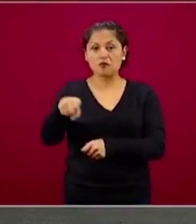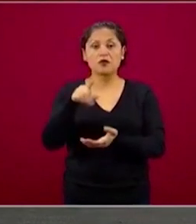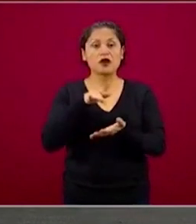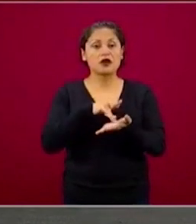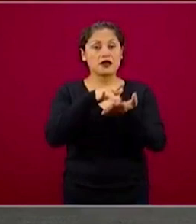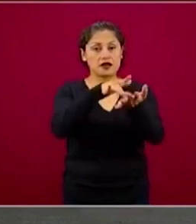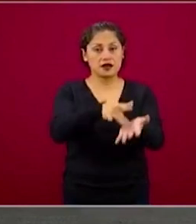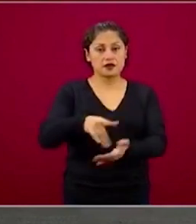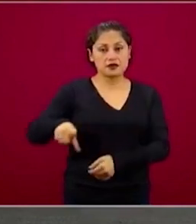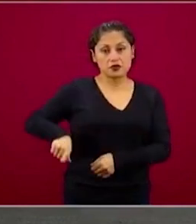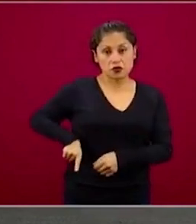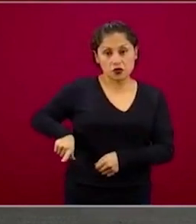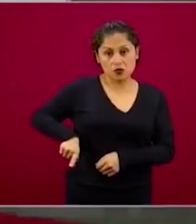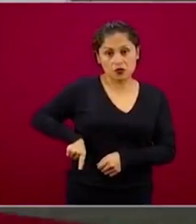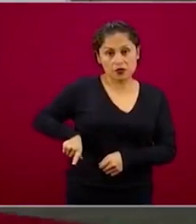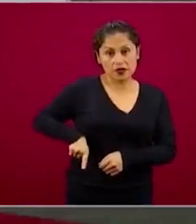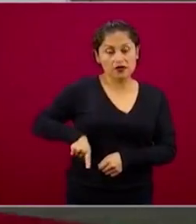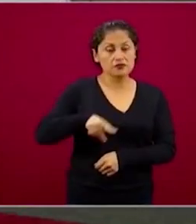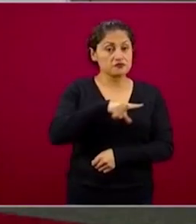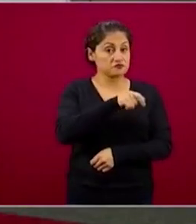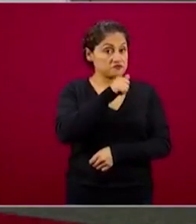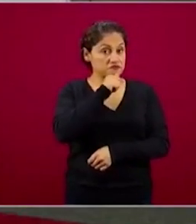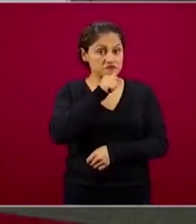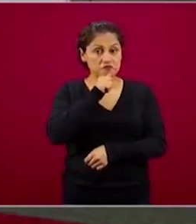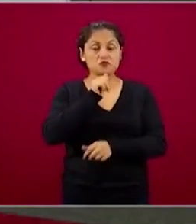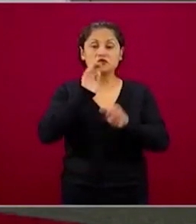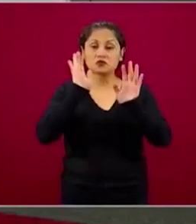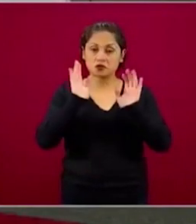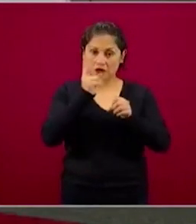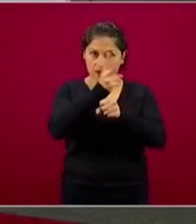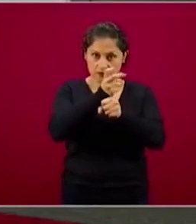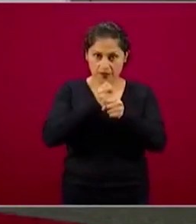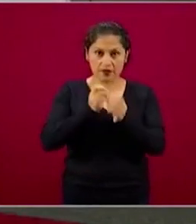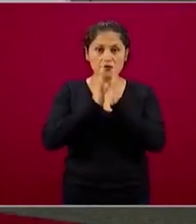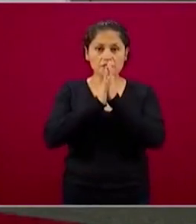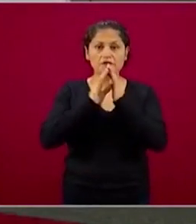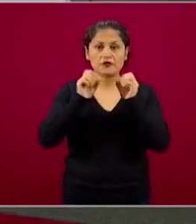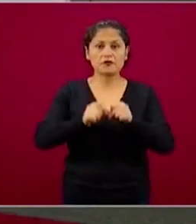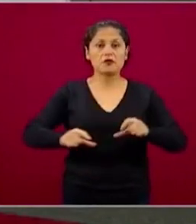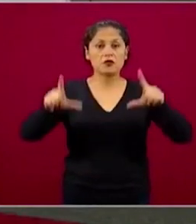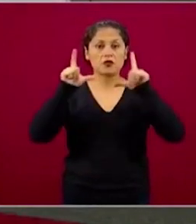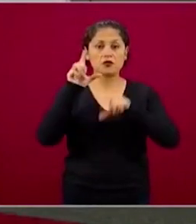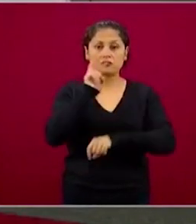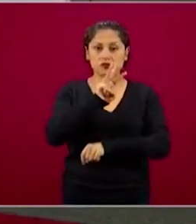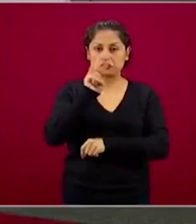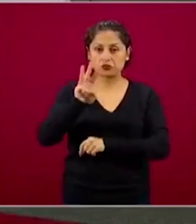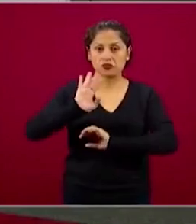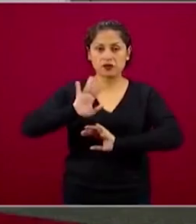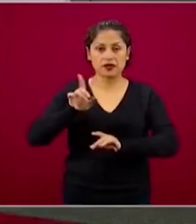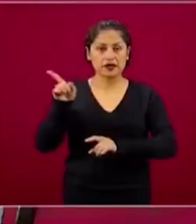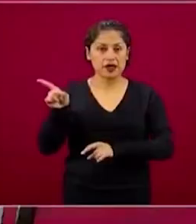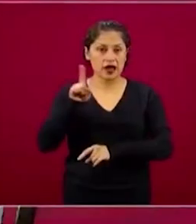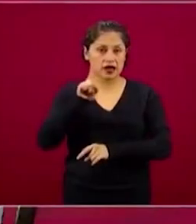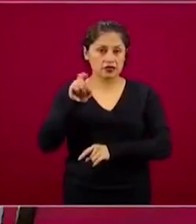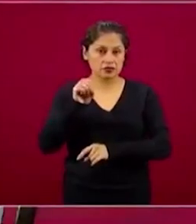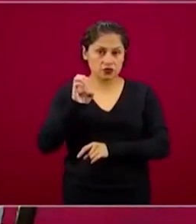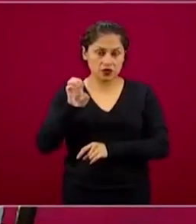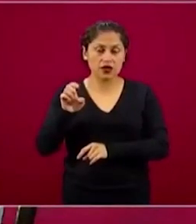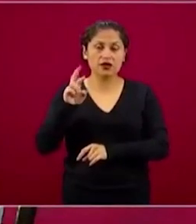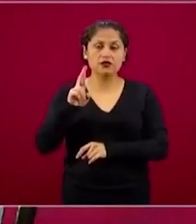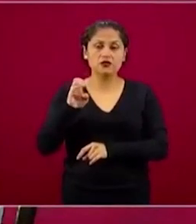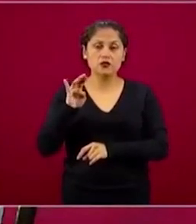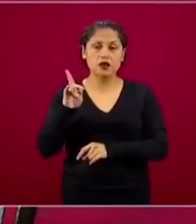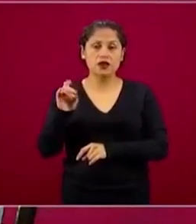el gobierno. Entonces, les invitamos a visitar la página ya mencionada por el maestro Robledo,